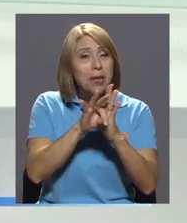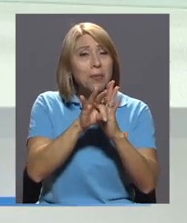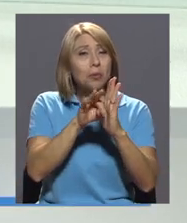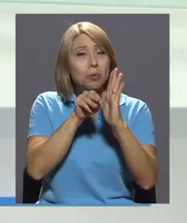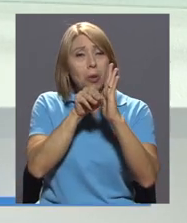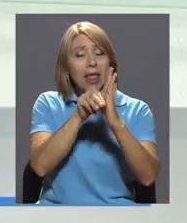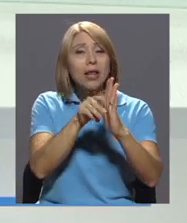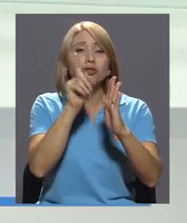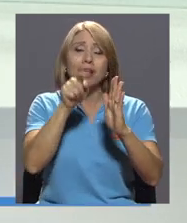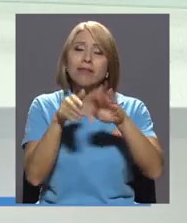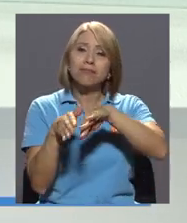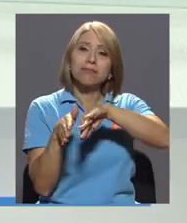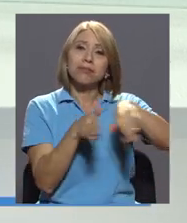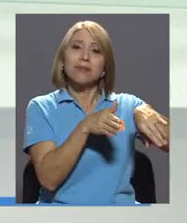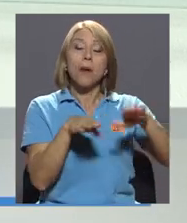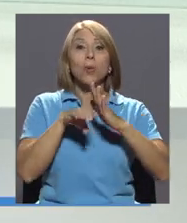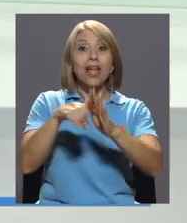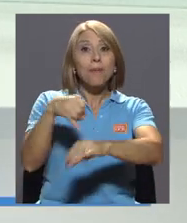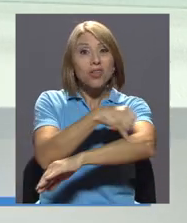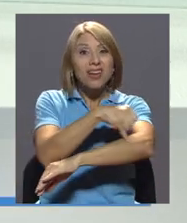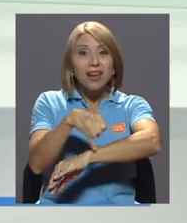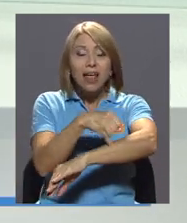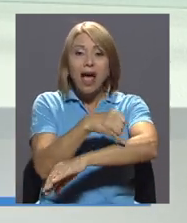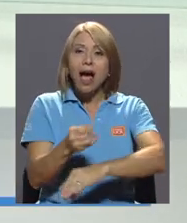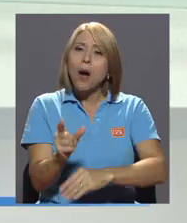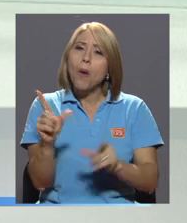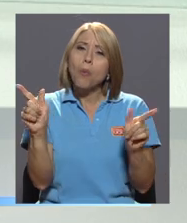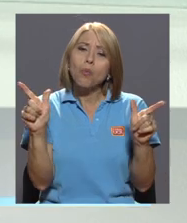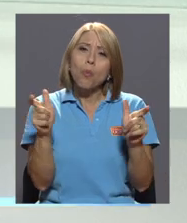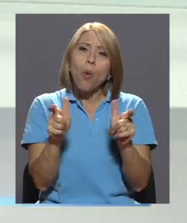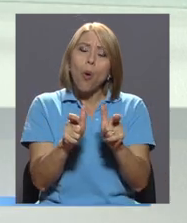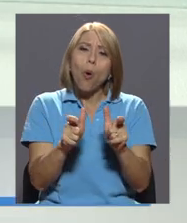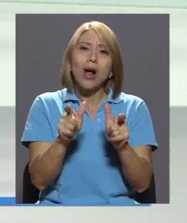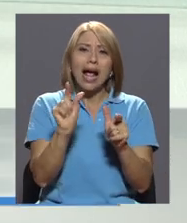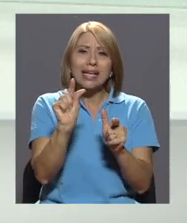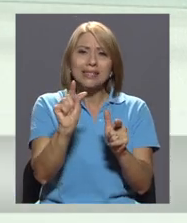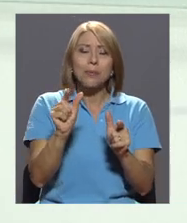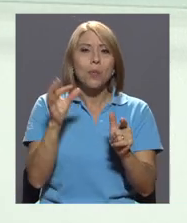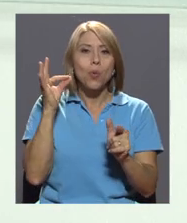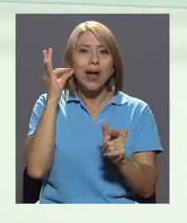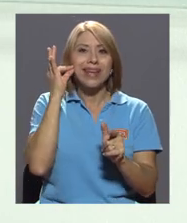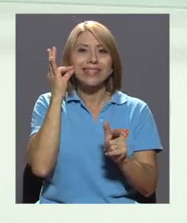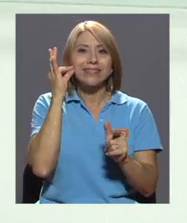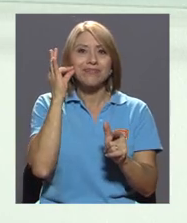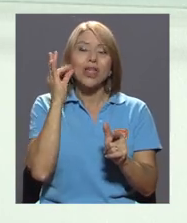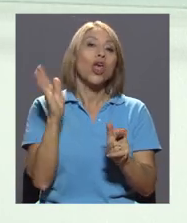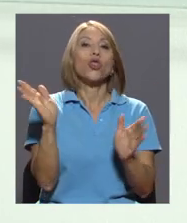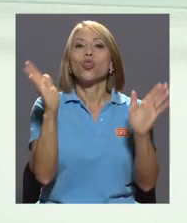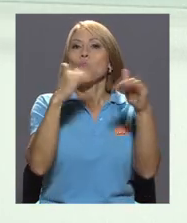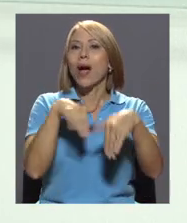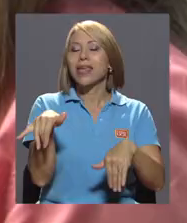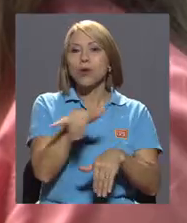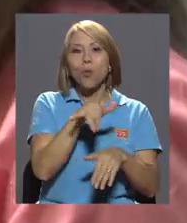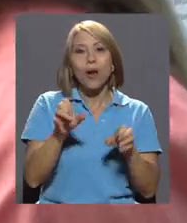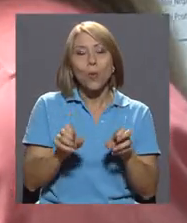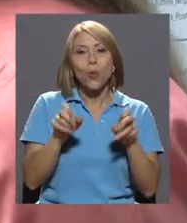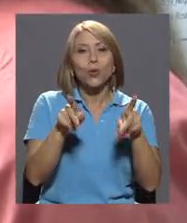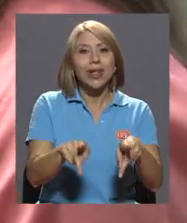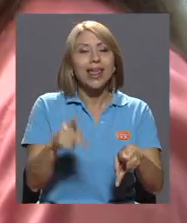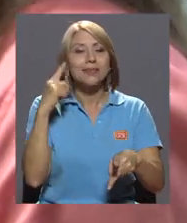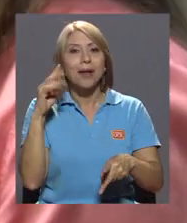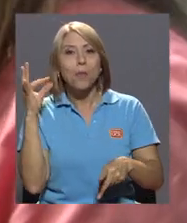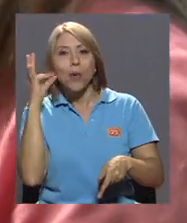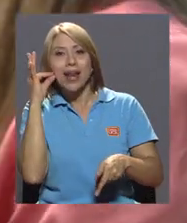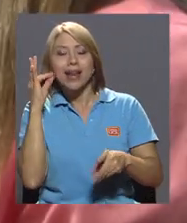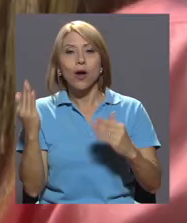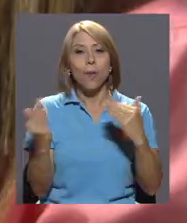Por ejemplo, en el campo de la ingeniería seguimos siendo muy pocas las mujeres que nos desarrollamos ahí. No hay la misma cantidad de oportunidades para una mujer que para